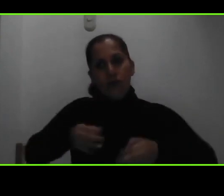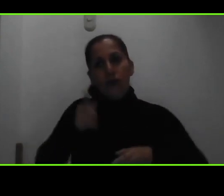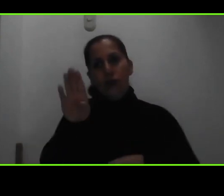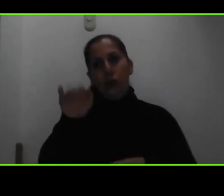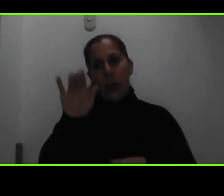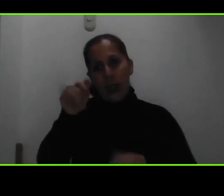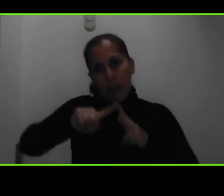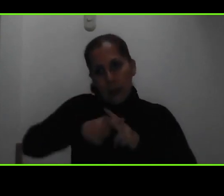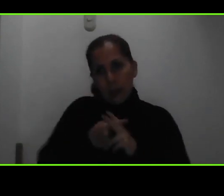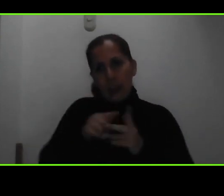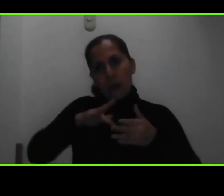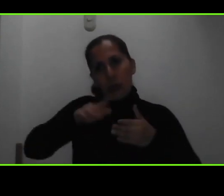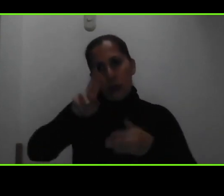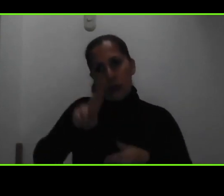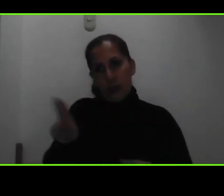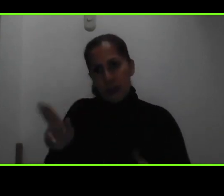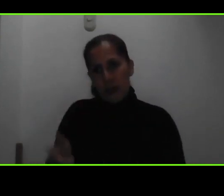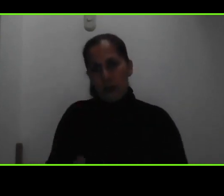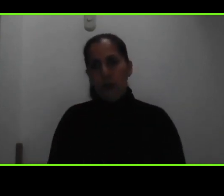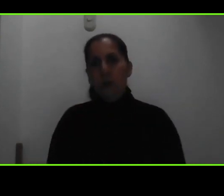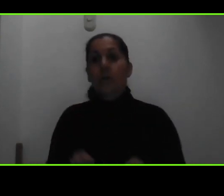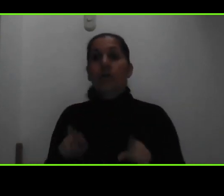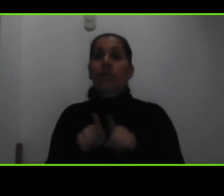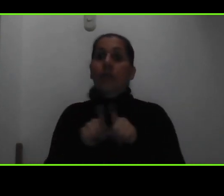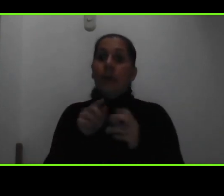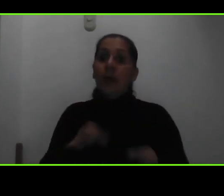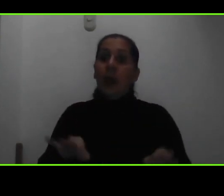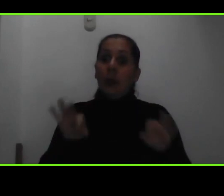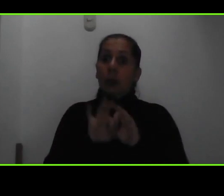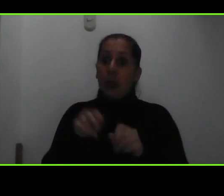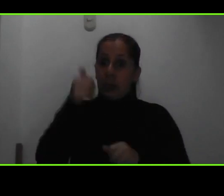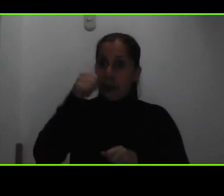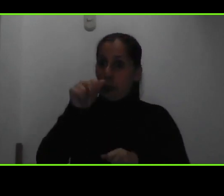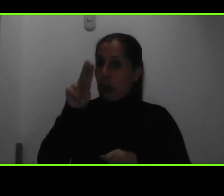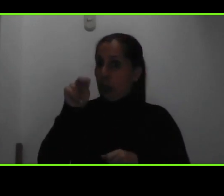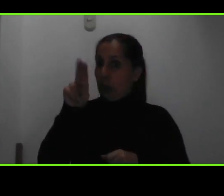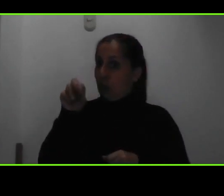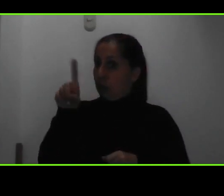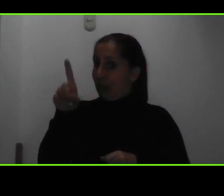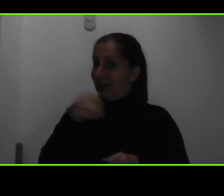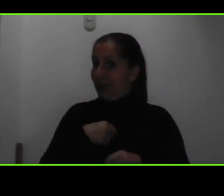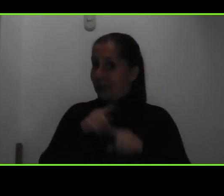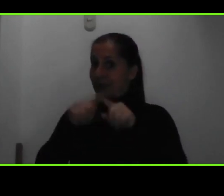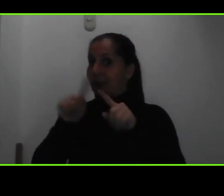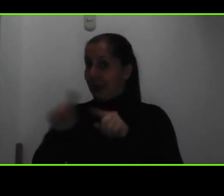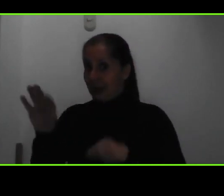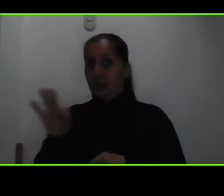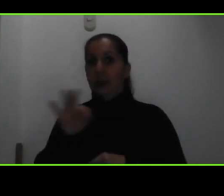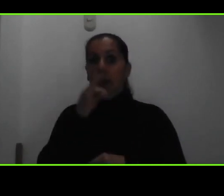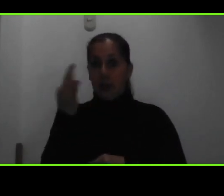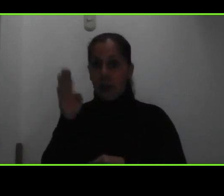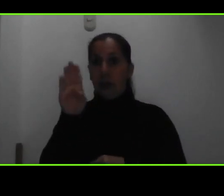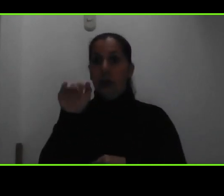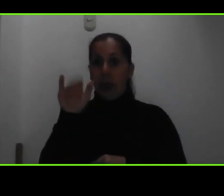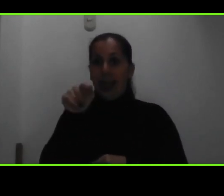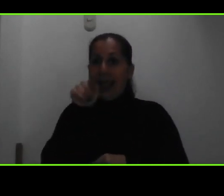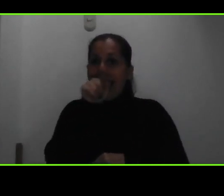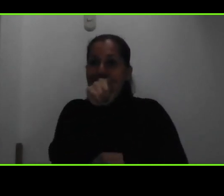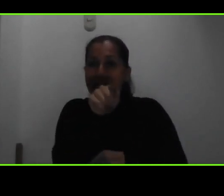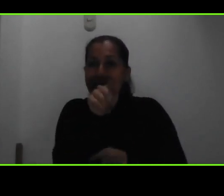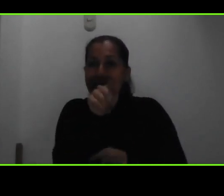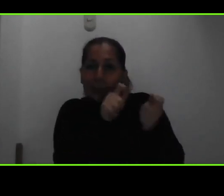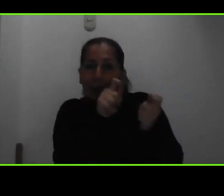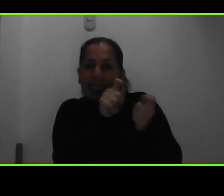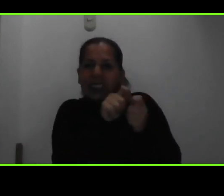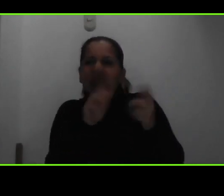universitarios importante la UNED cuenta con muchos tipos de beca esta en particular es la beca